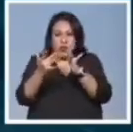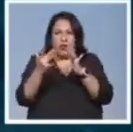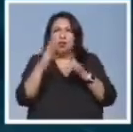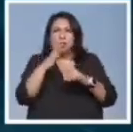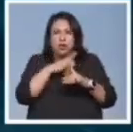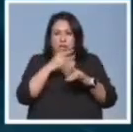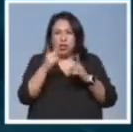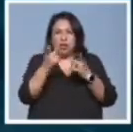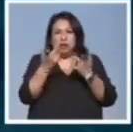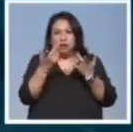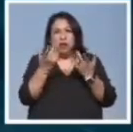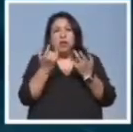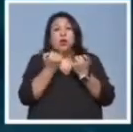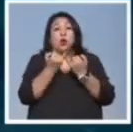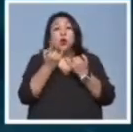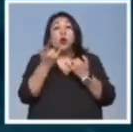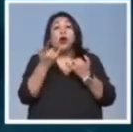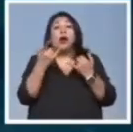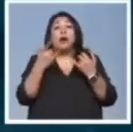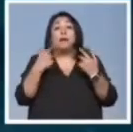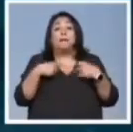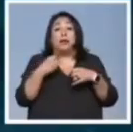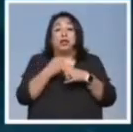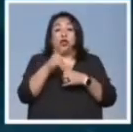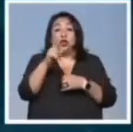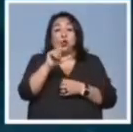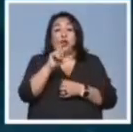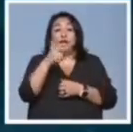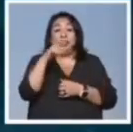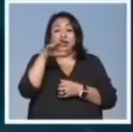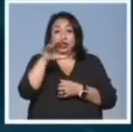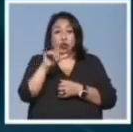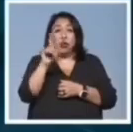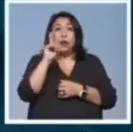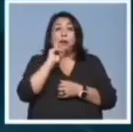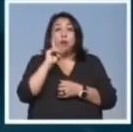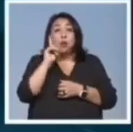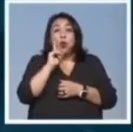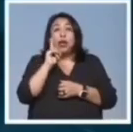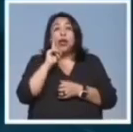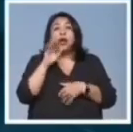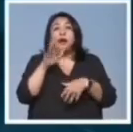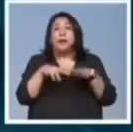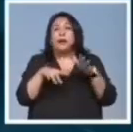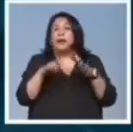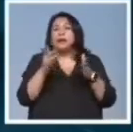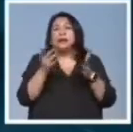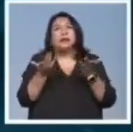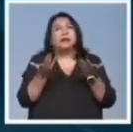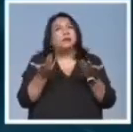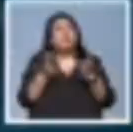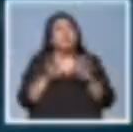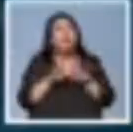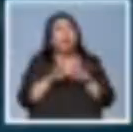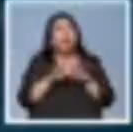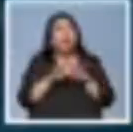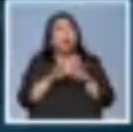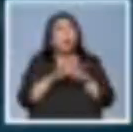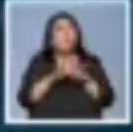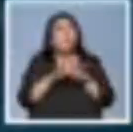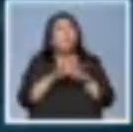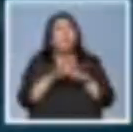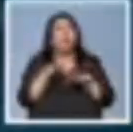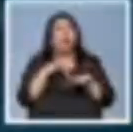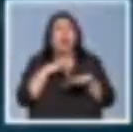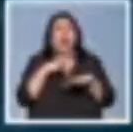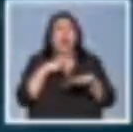porque también por el tipo de personaje que es Xunca, que es una mujer que en ciertos momentos llega a ser como, que llega a